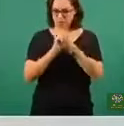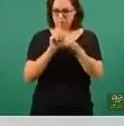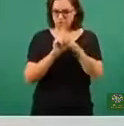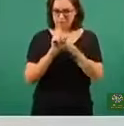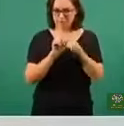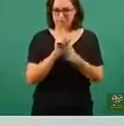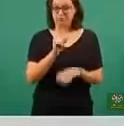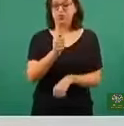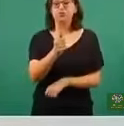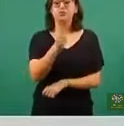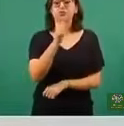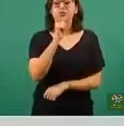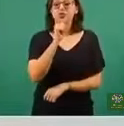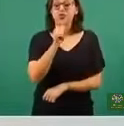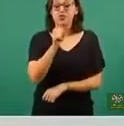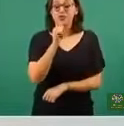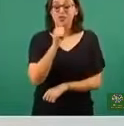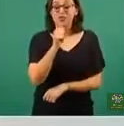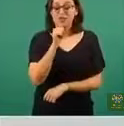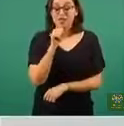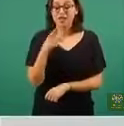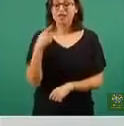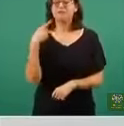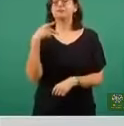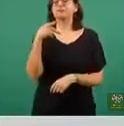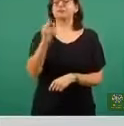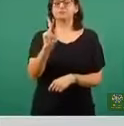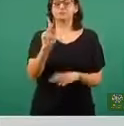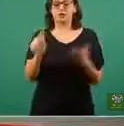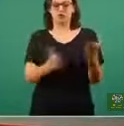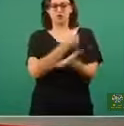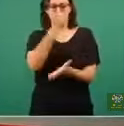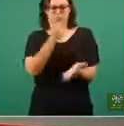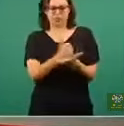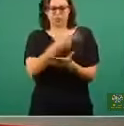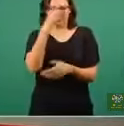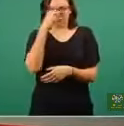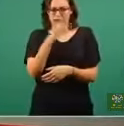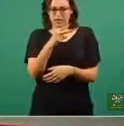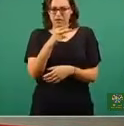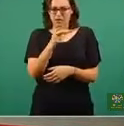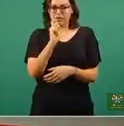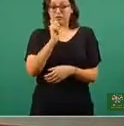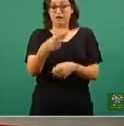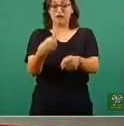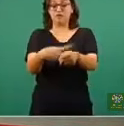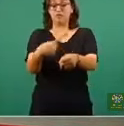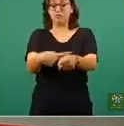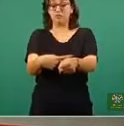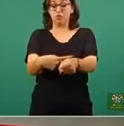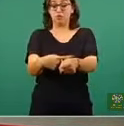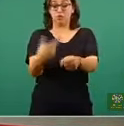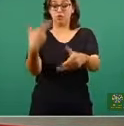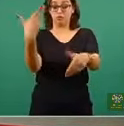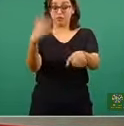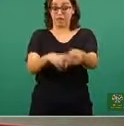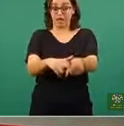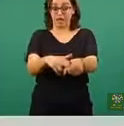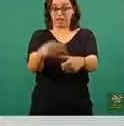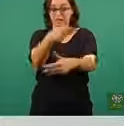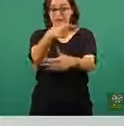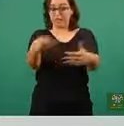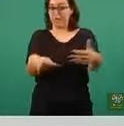a estas entidades, incluida la Ciudad de México, es que los indicadores tempranos de transmisión comunitaria, que es